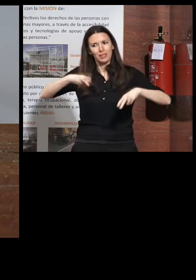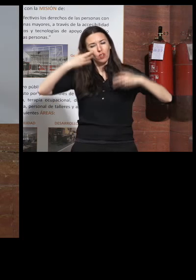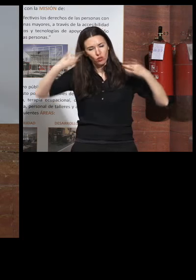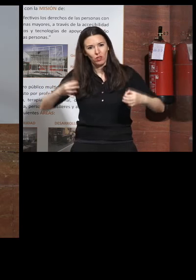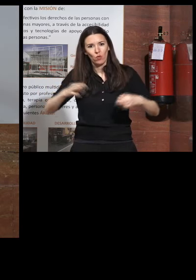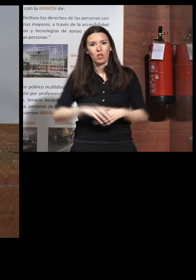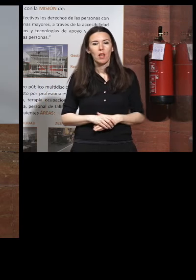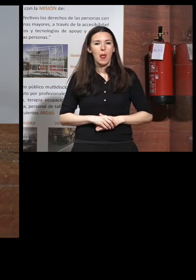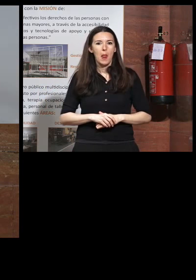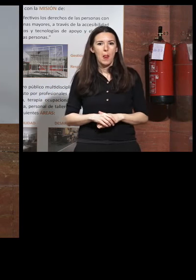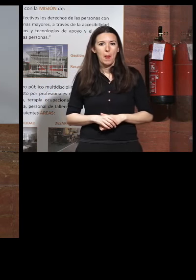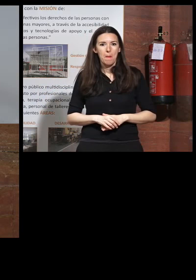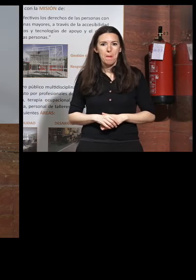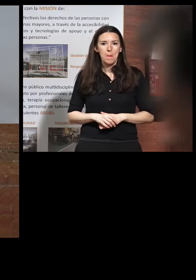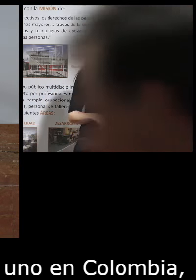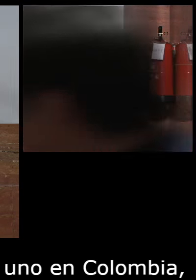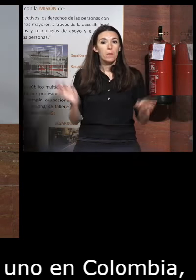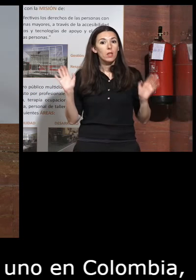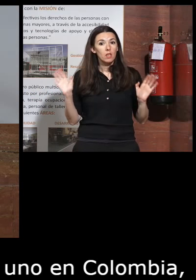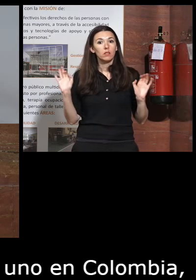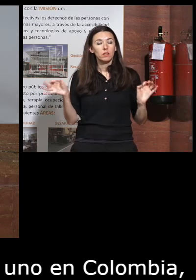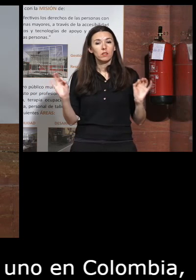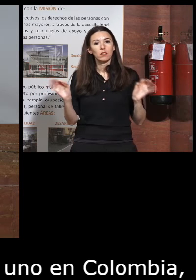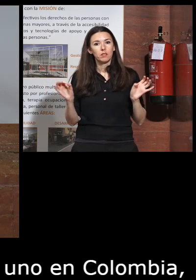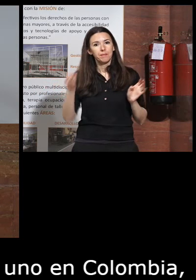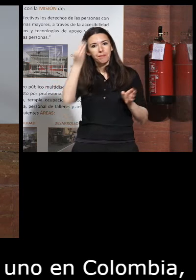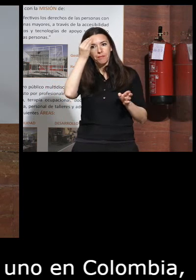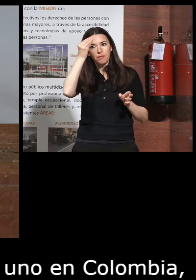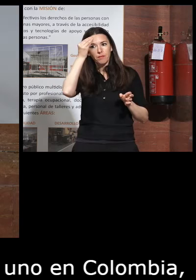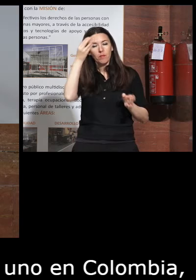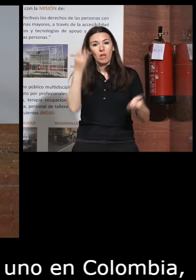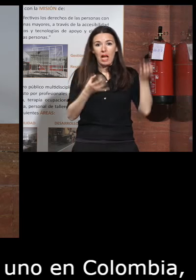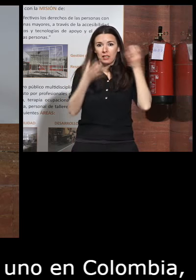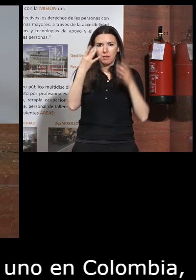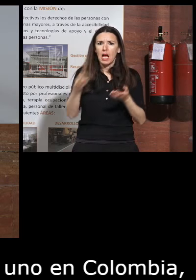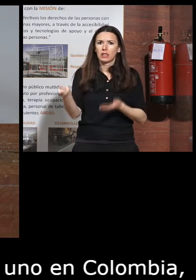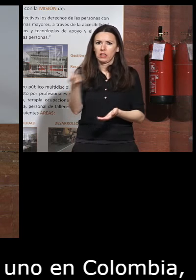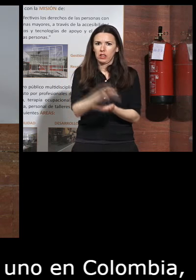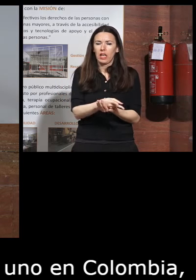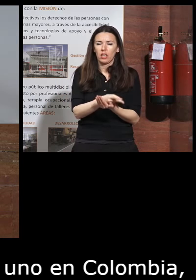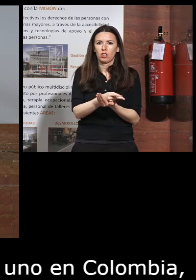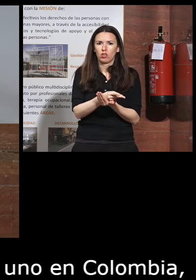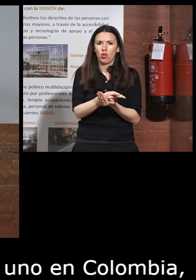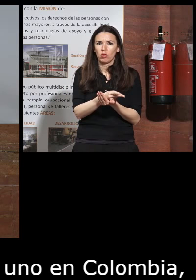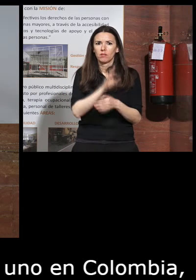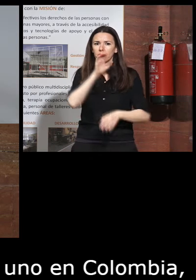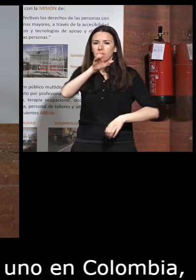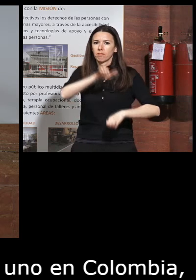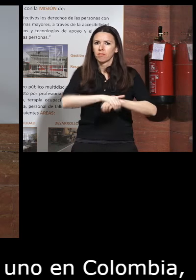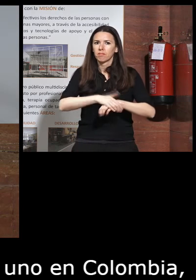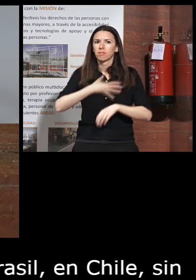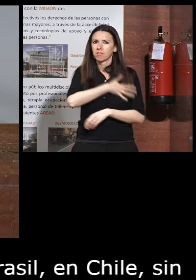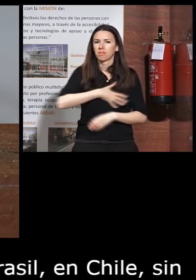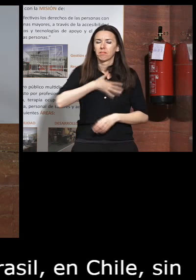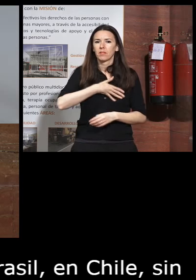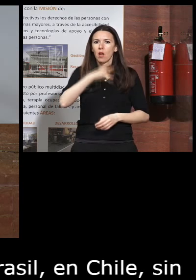pero sí que creo que esta actividad este reto le cumplimos muy satisfactoriamente